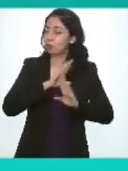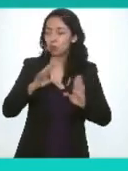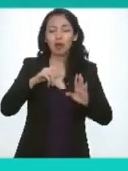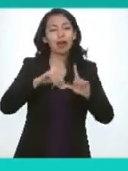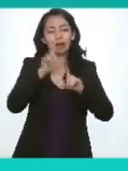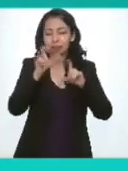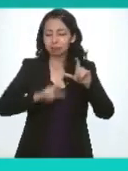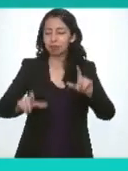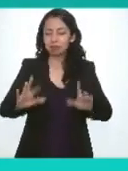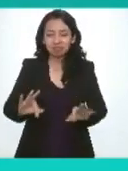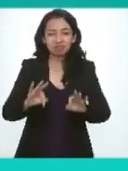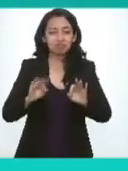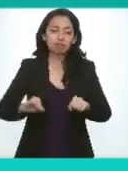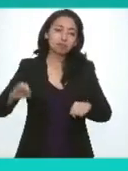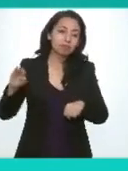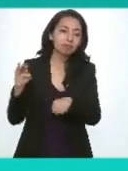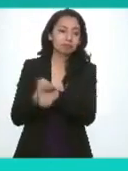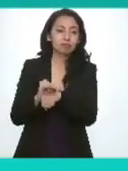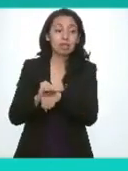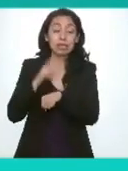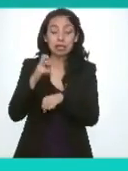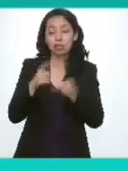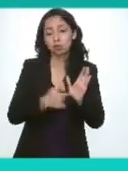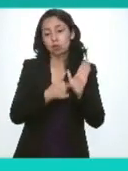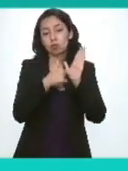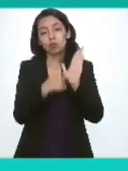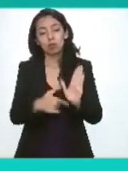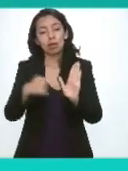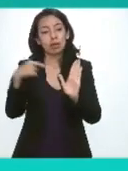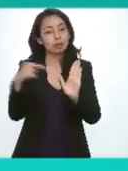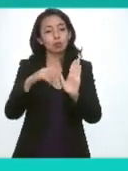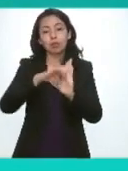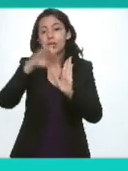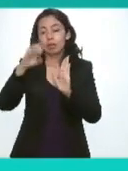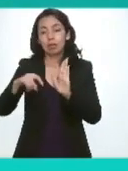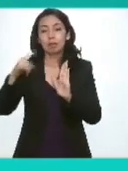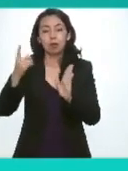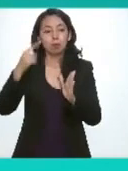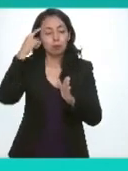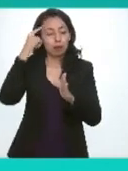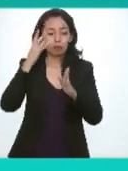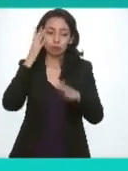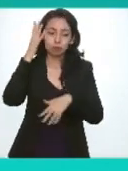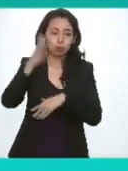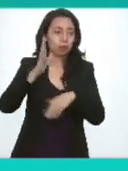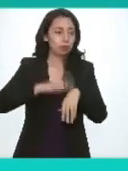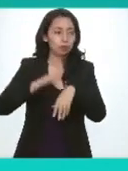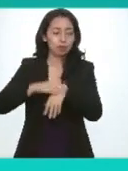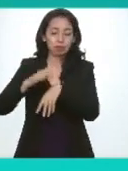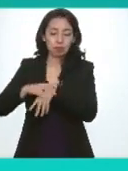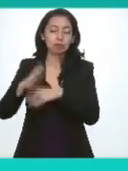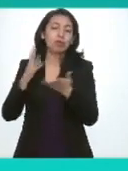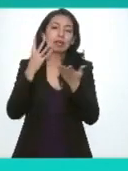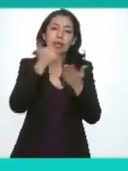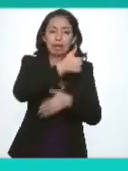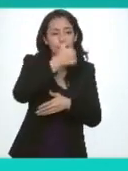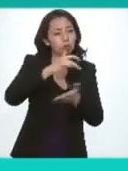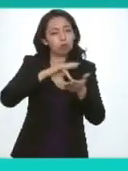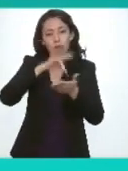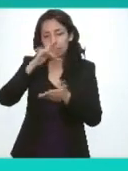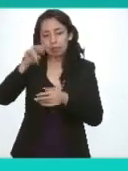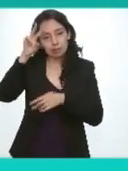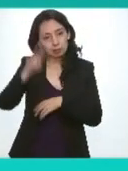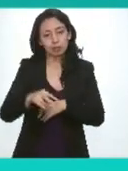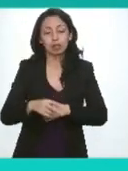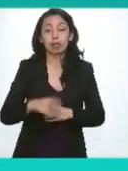regional será un ejemplo y será un parteaguas entonces muchas gracias a cada uno de ustedes